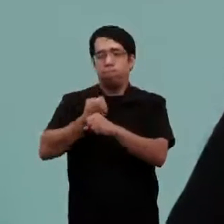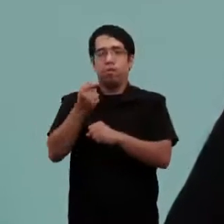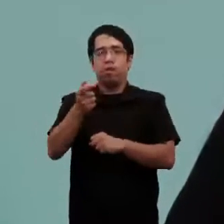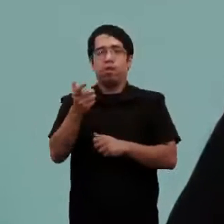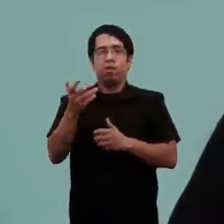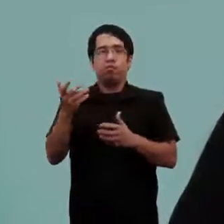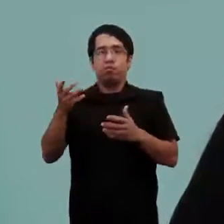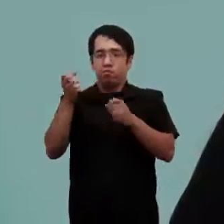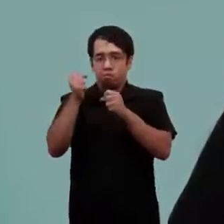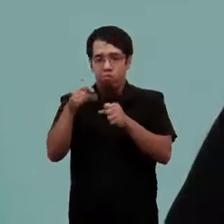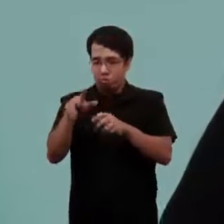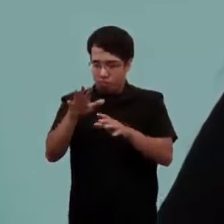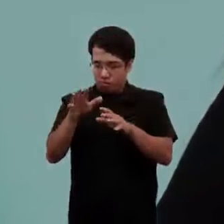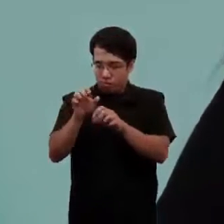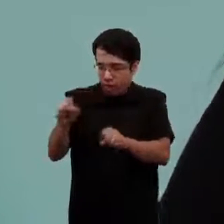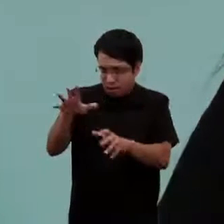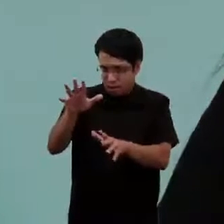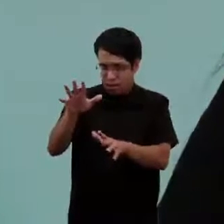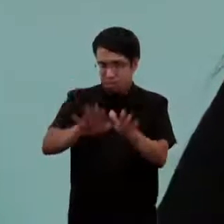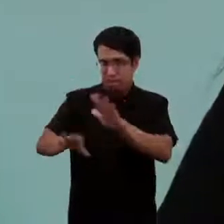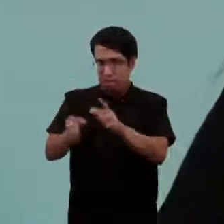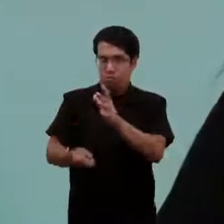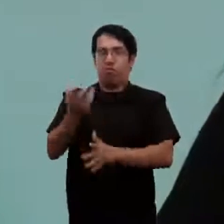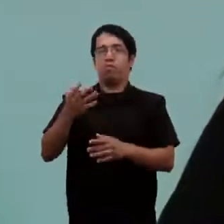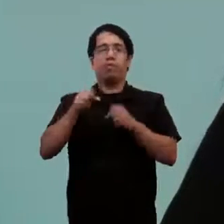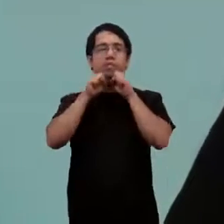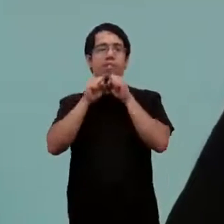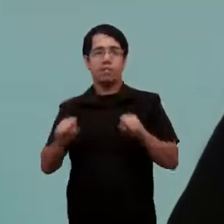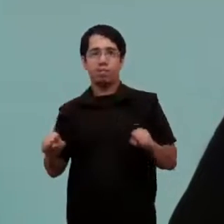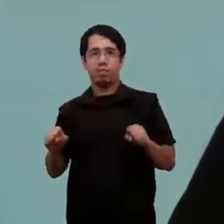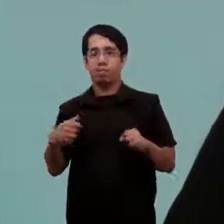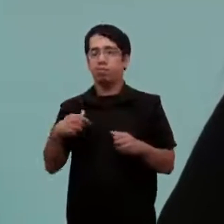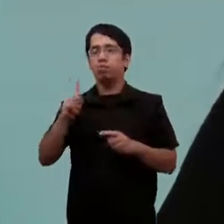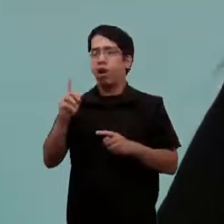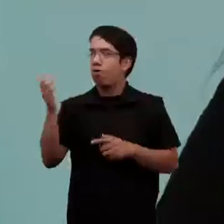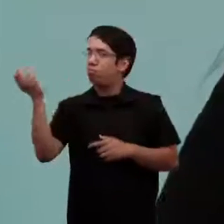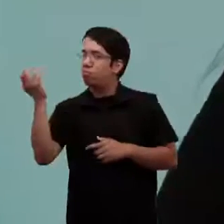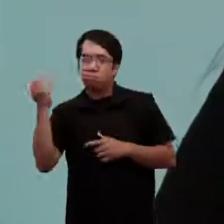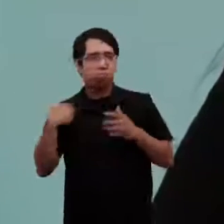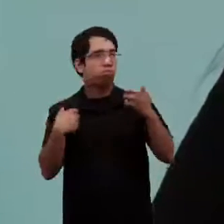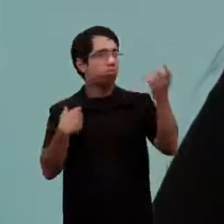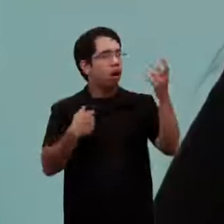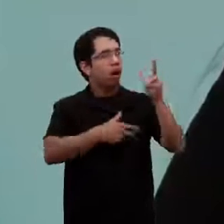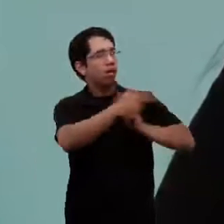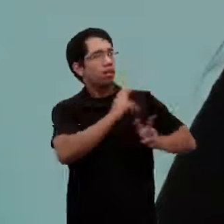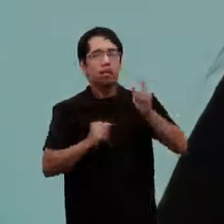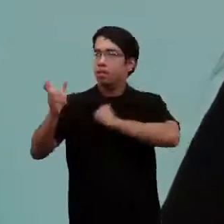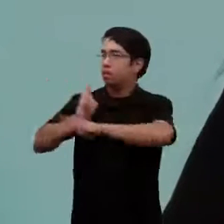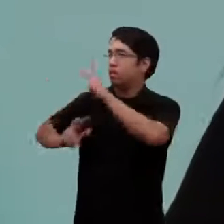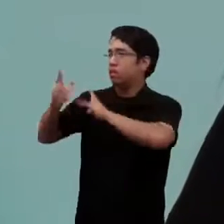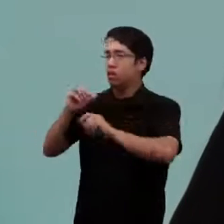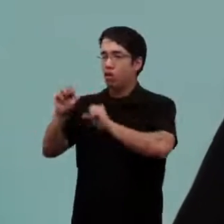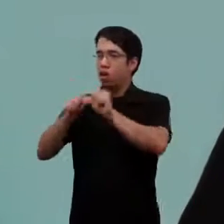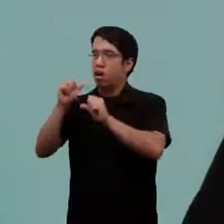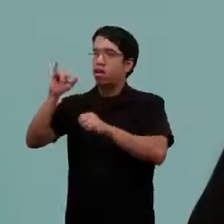poder crear la secretaría. También tuvimos recomendaciones por parte de los